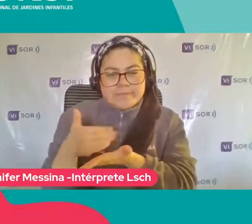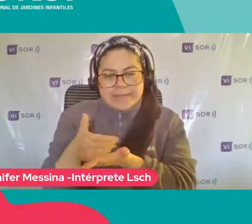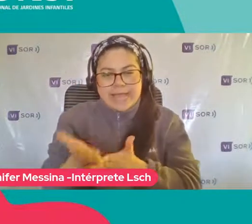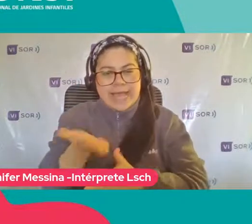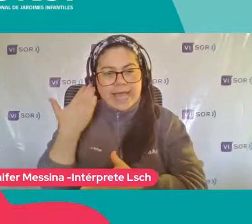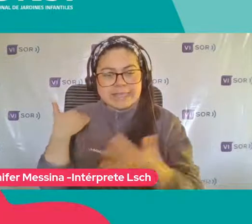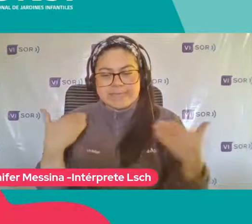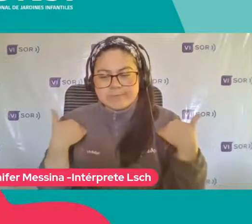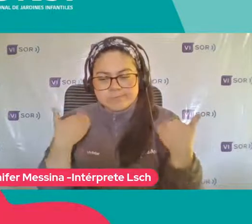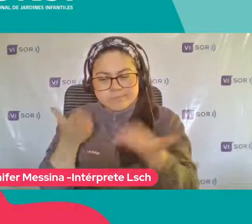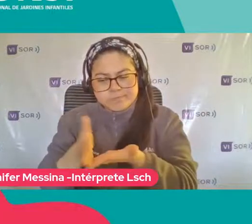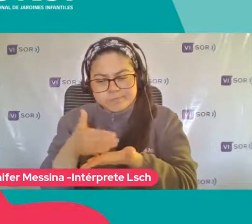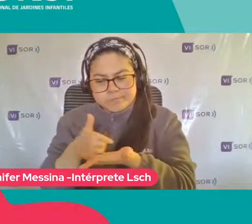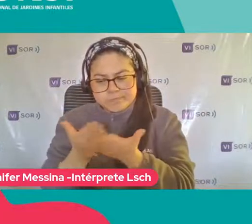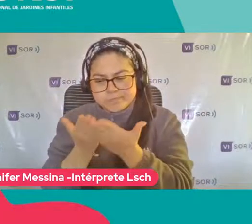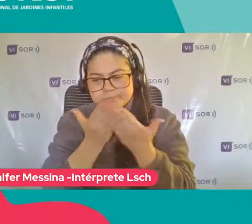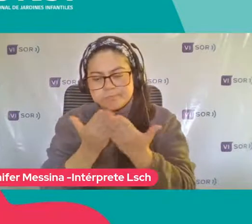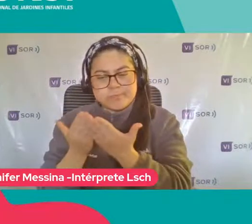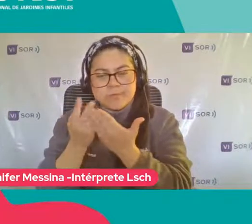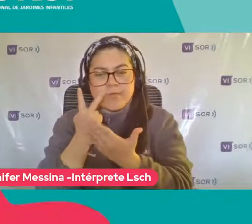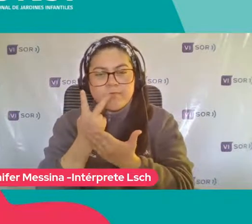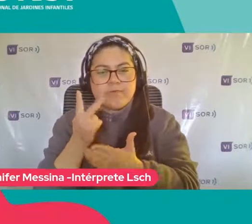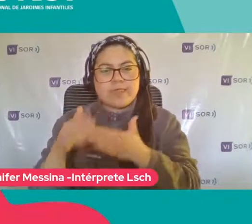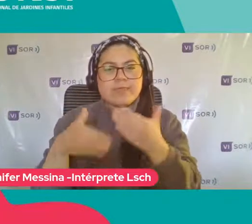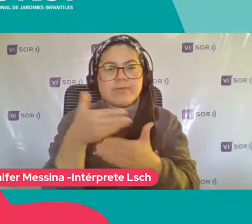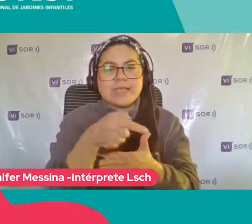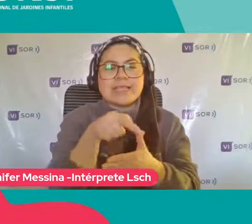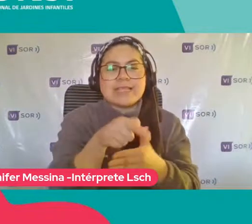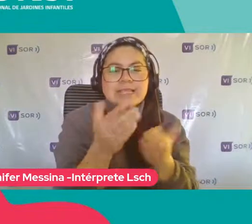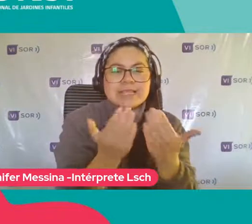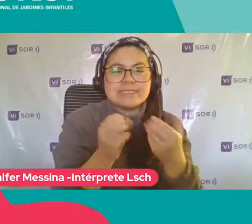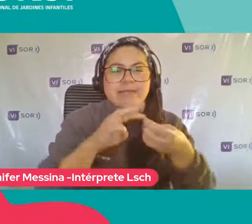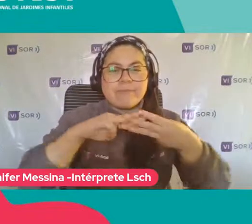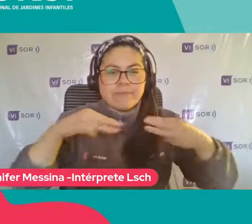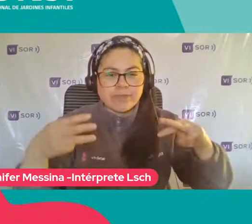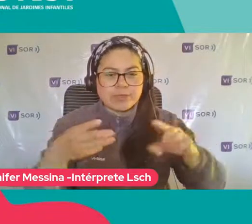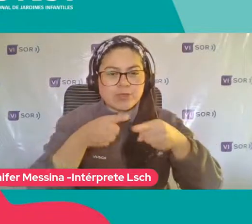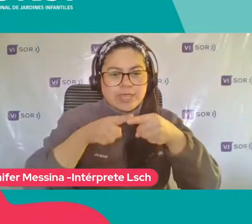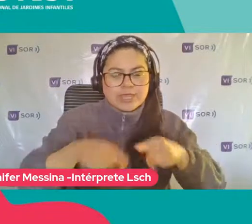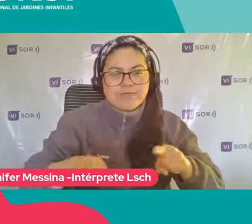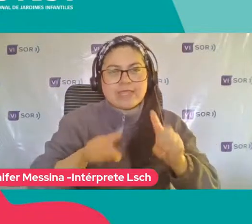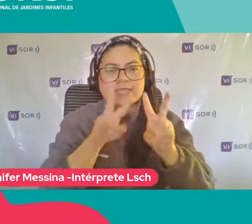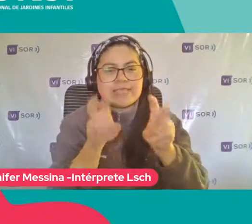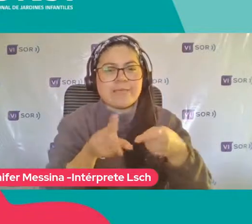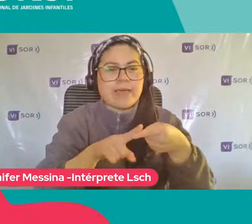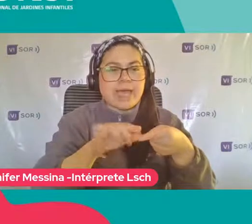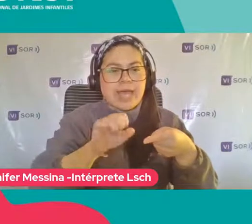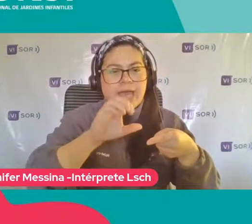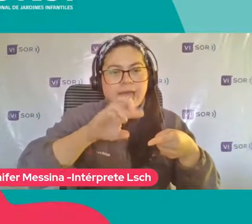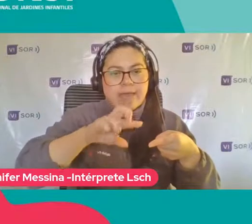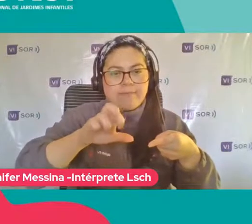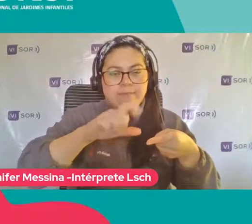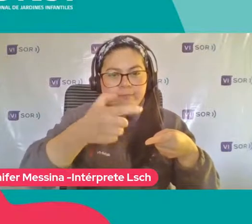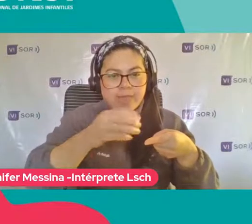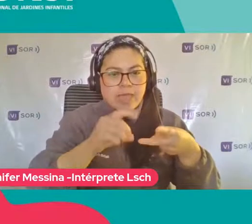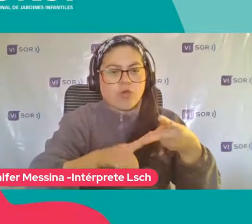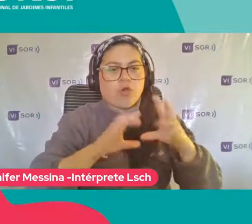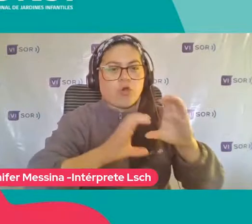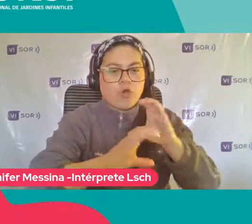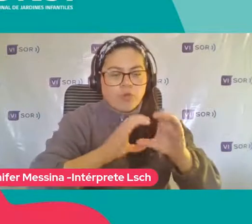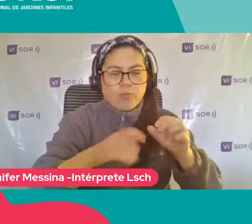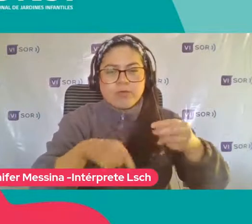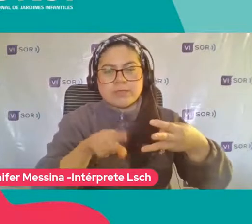efectivamente necesitan metodologías distintas De apego, de comunicación, de desarrollo de